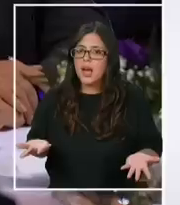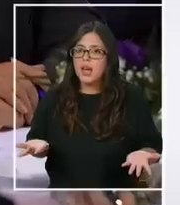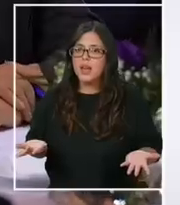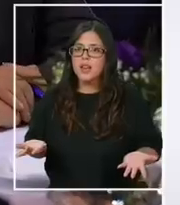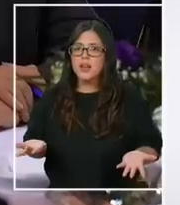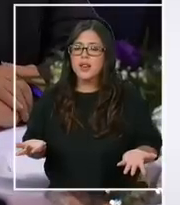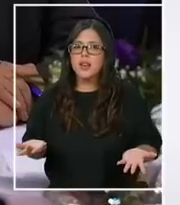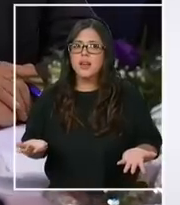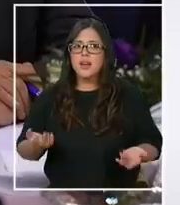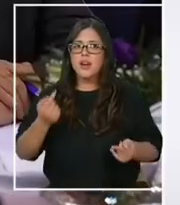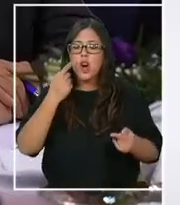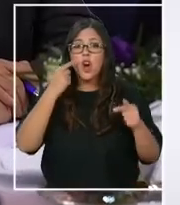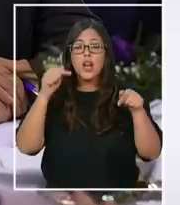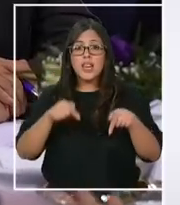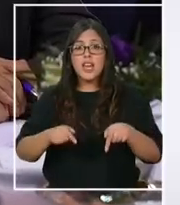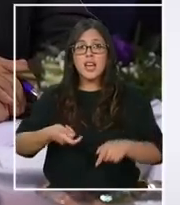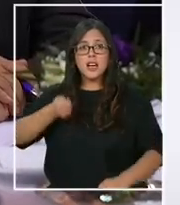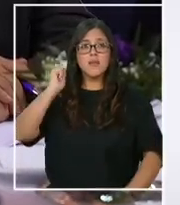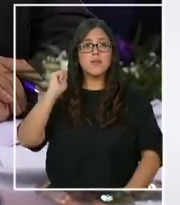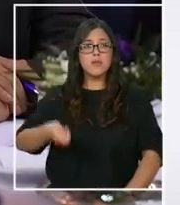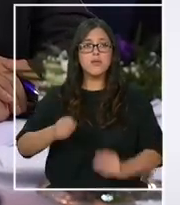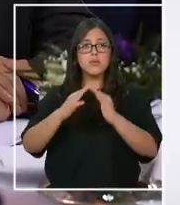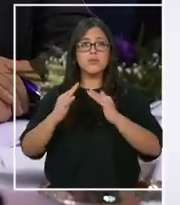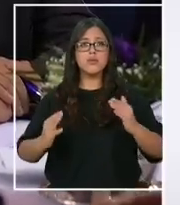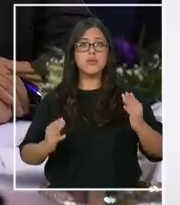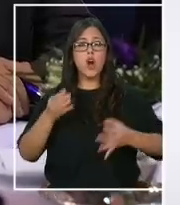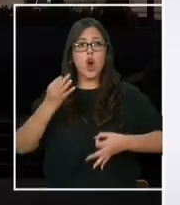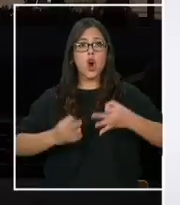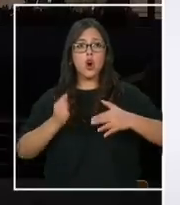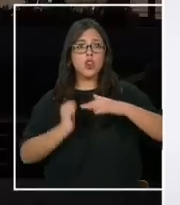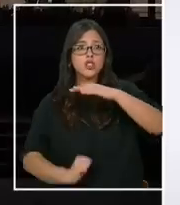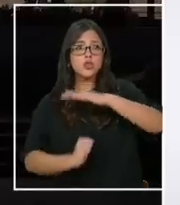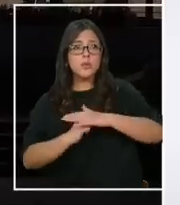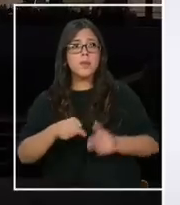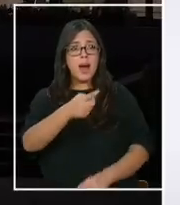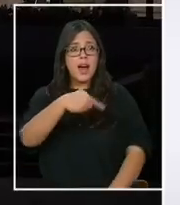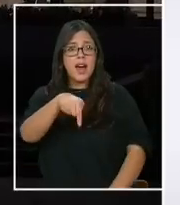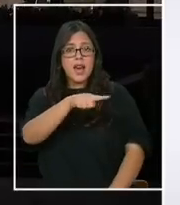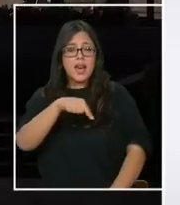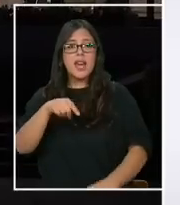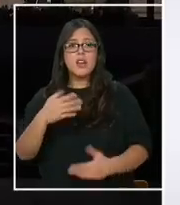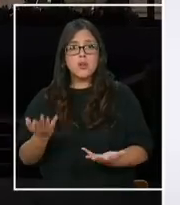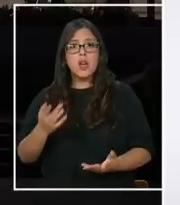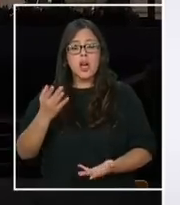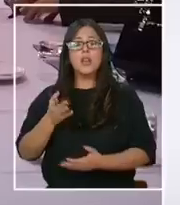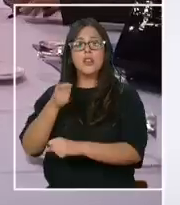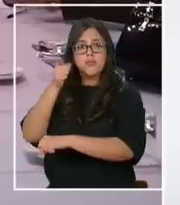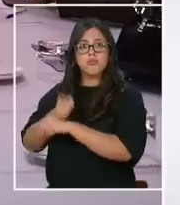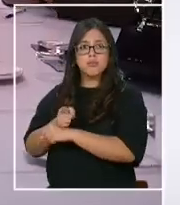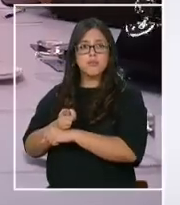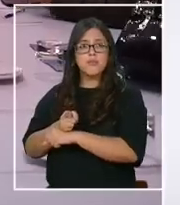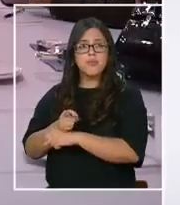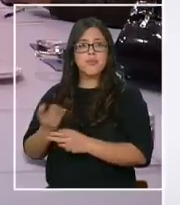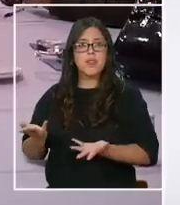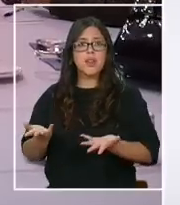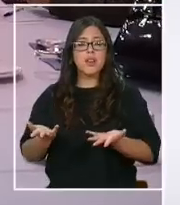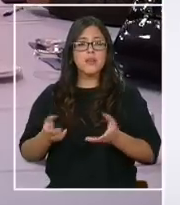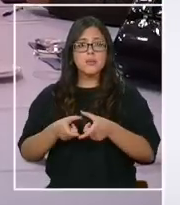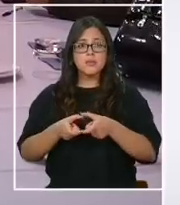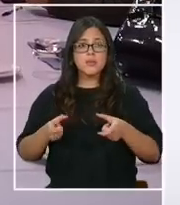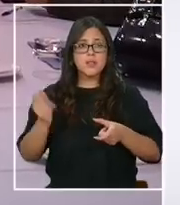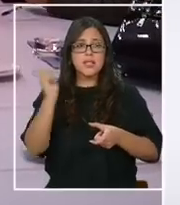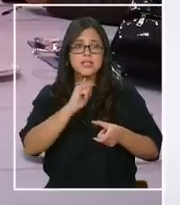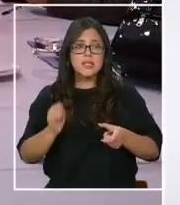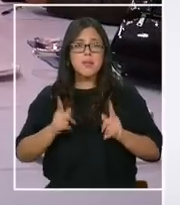Porque aquí lo que hay es un fallo de la Corte Suprema. Es la Corte Suprema la que ha determinado que las ISAPRE tienen